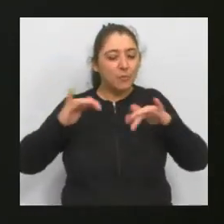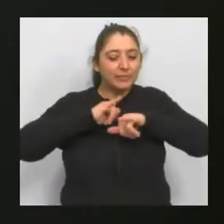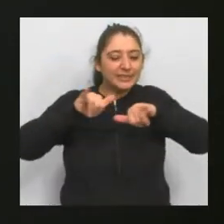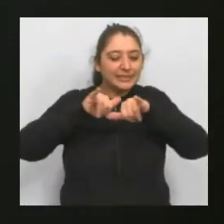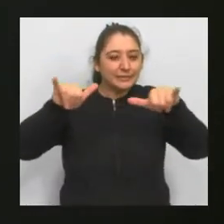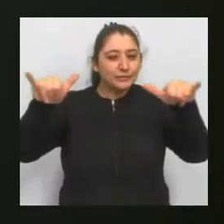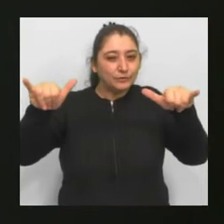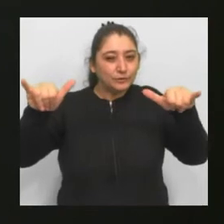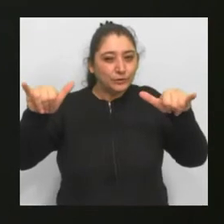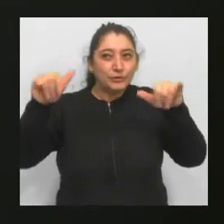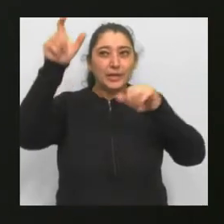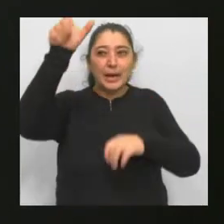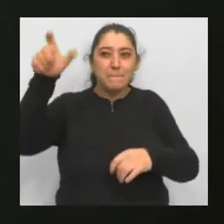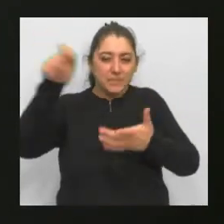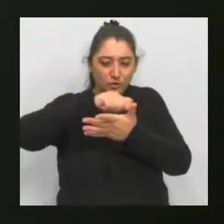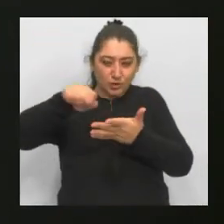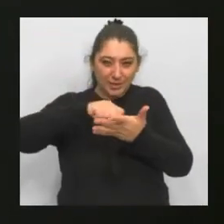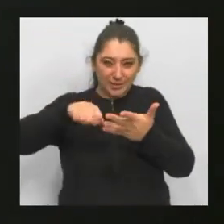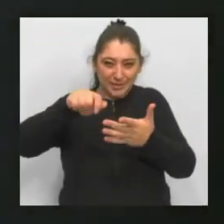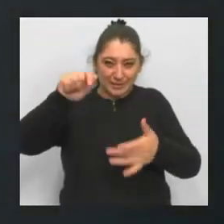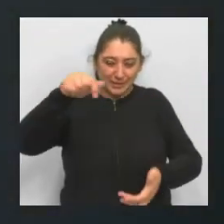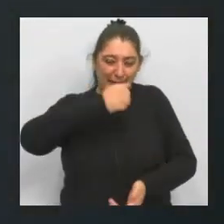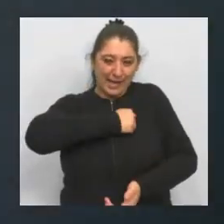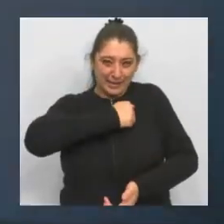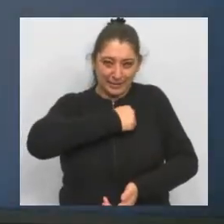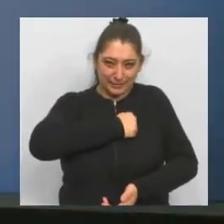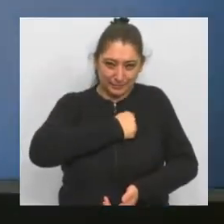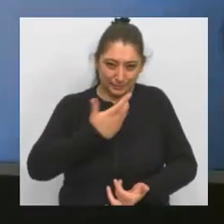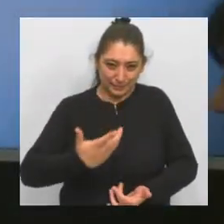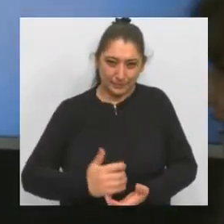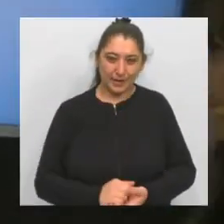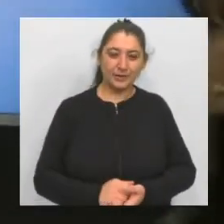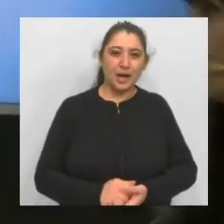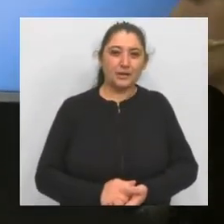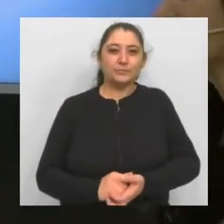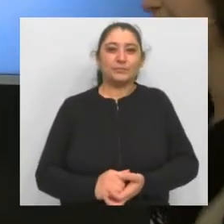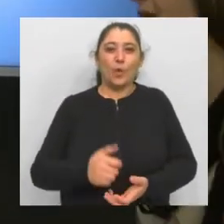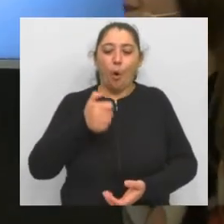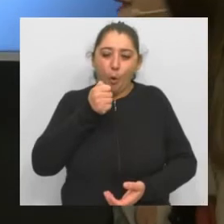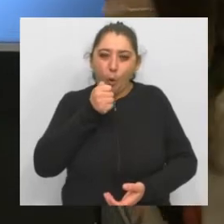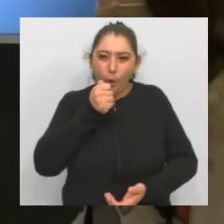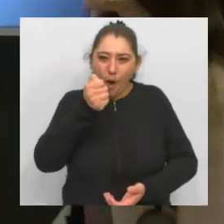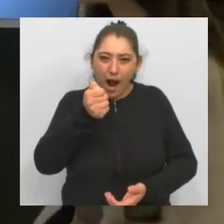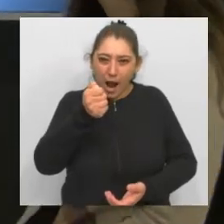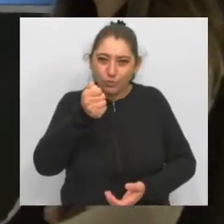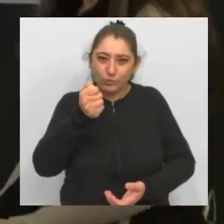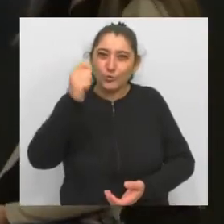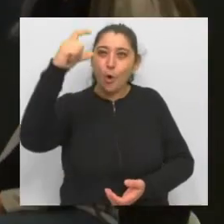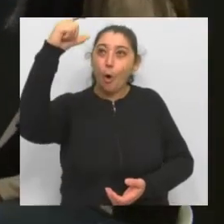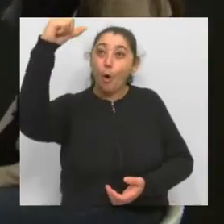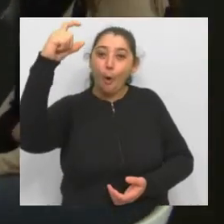catamarqueños, para, incluso, bueno, entrevistamos, o mandan audios con poemas, incluso, bueno,